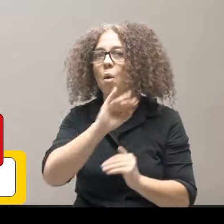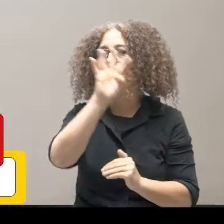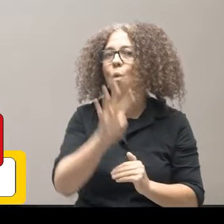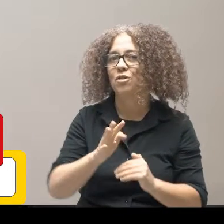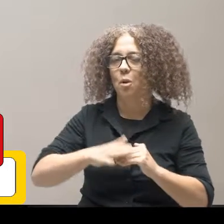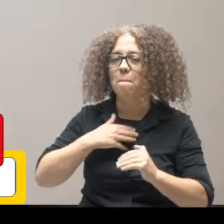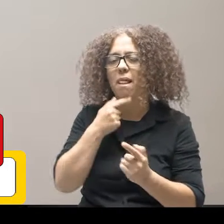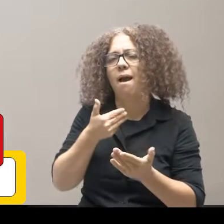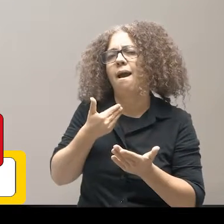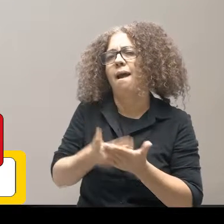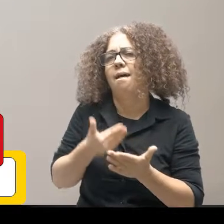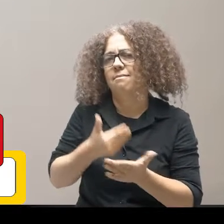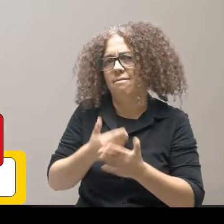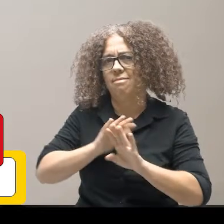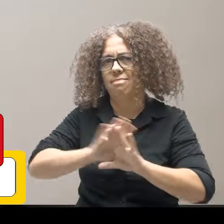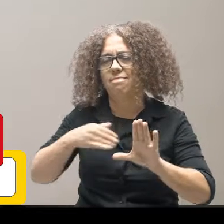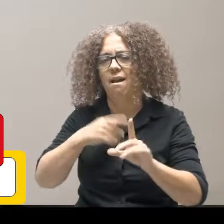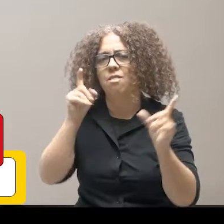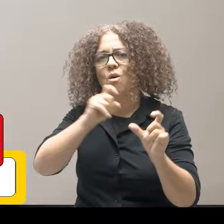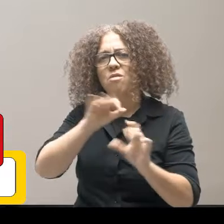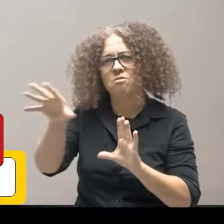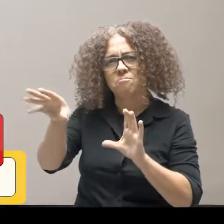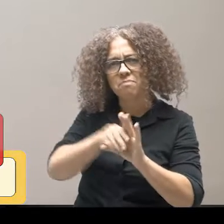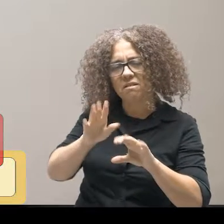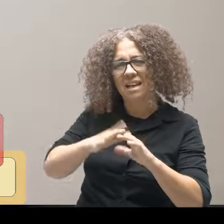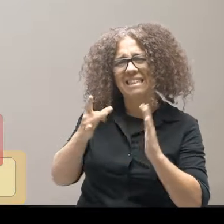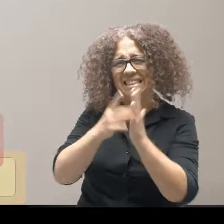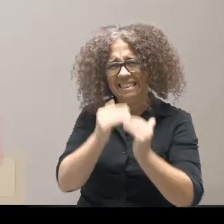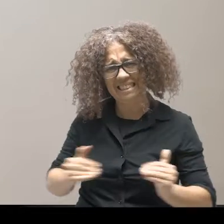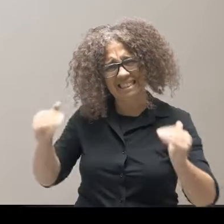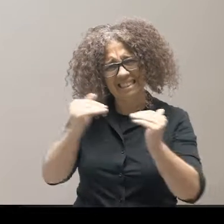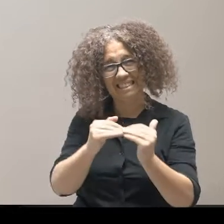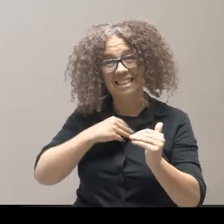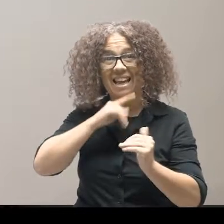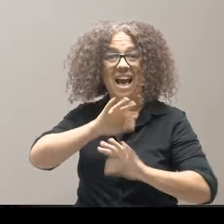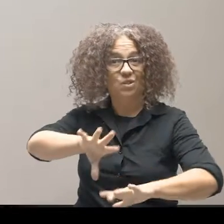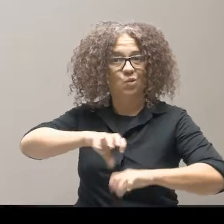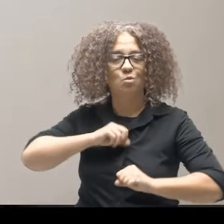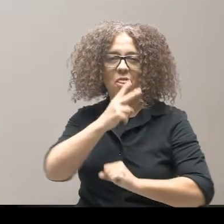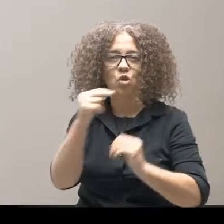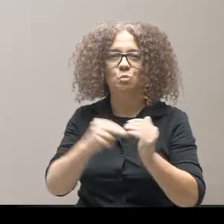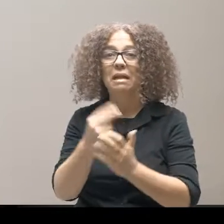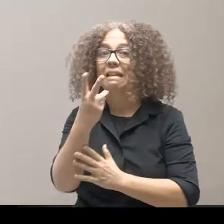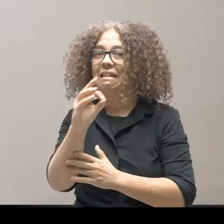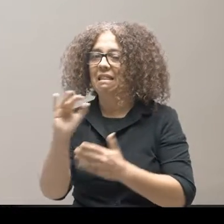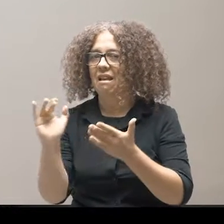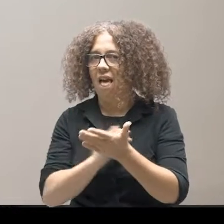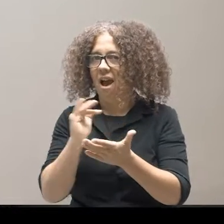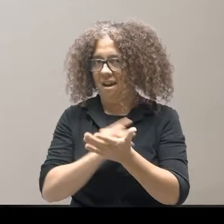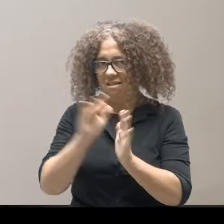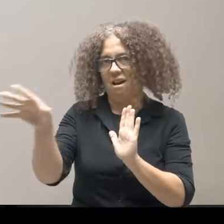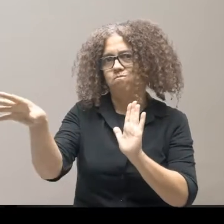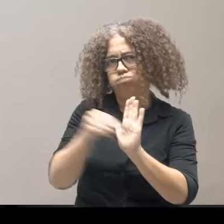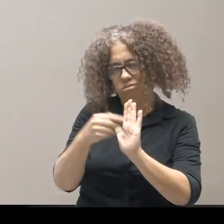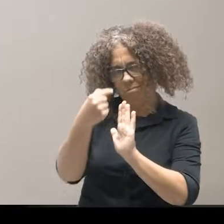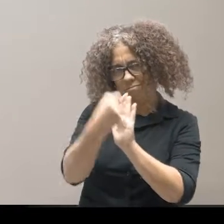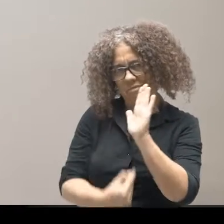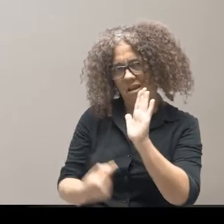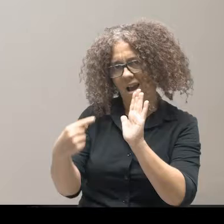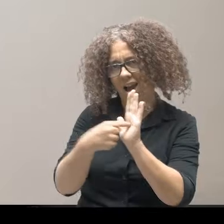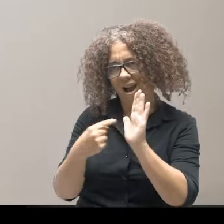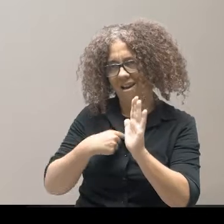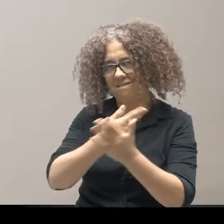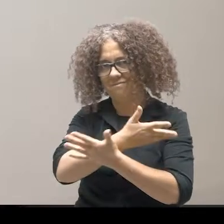una educación inclusiva, equitativa y de calidad que asume la Agenda 2030 de las Naciones Unidas,